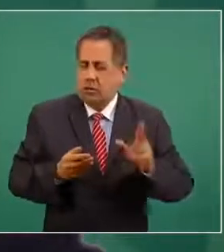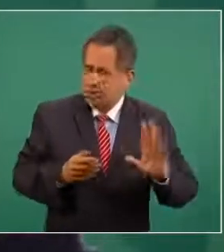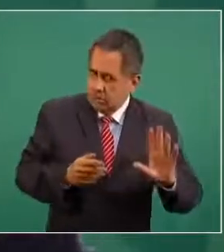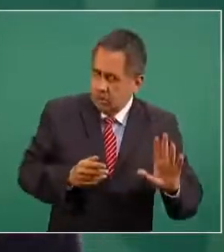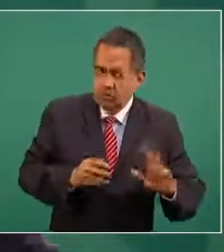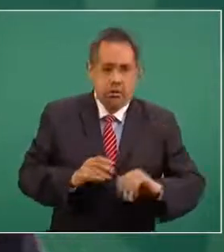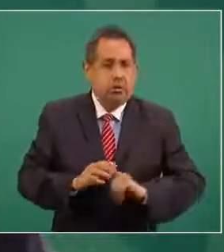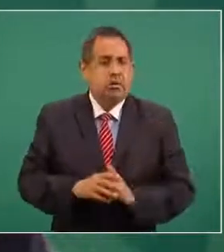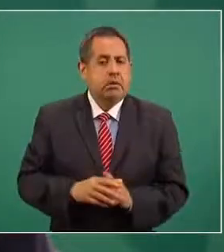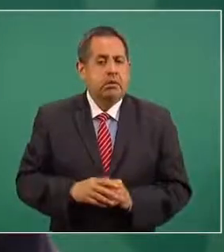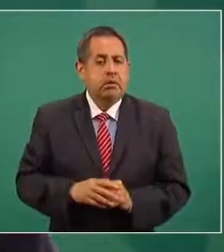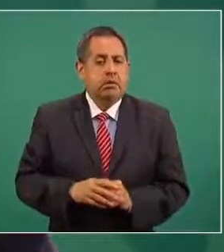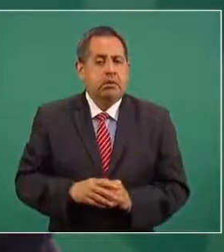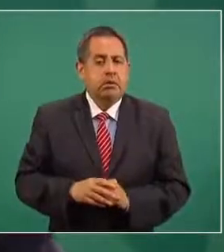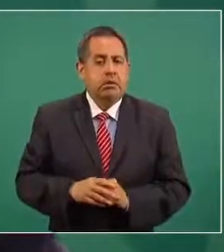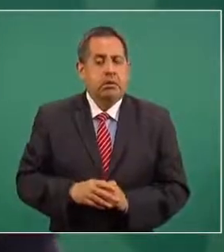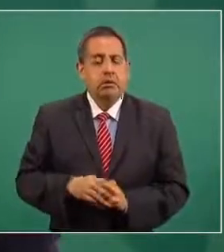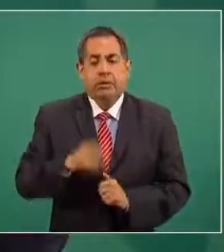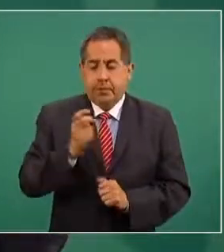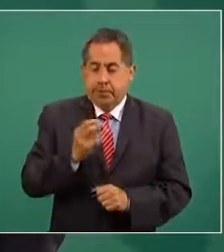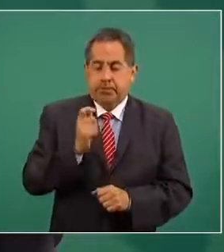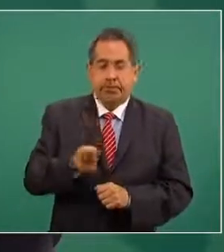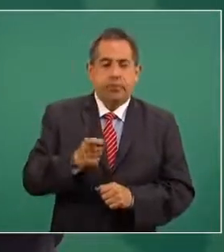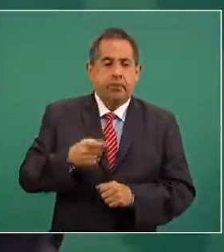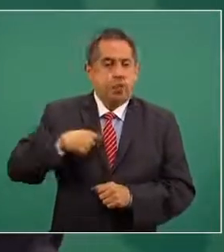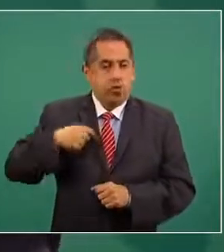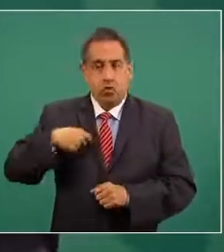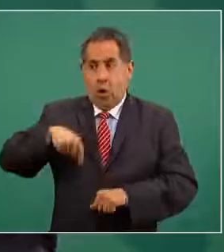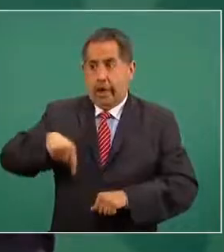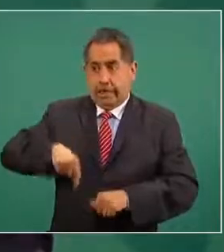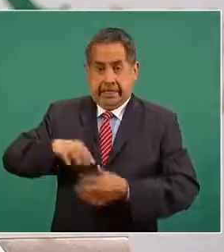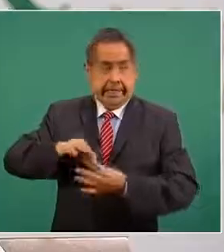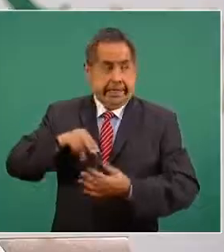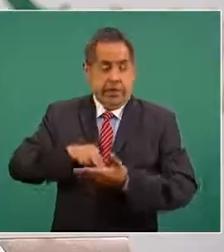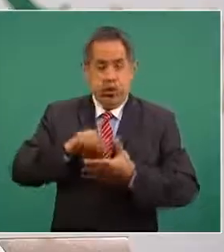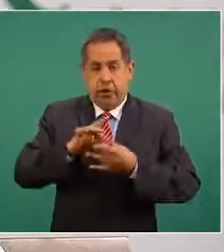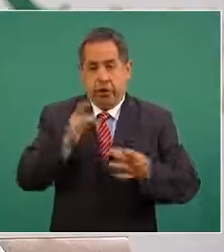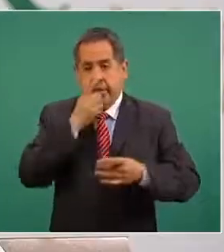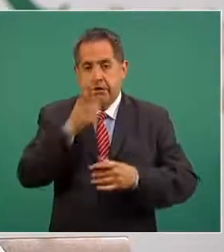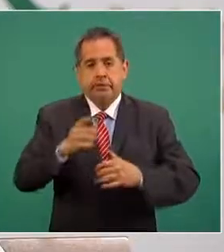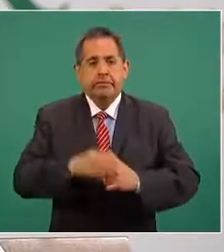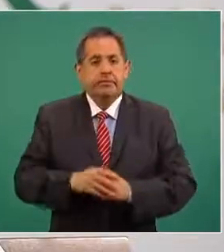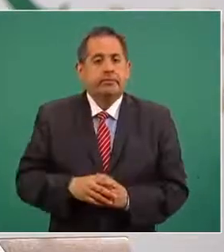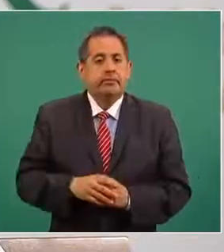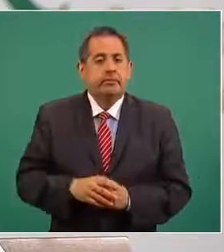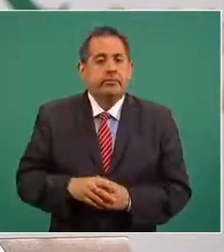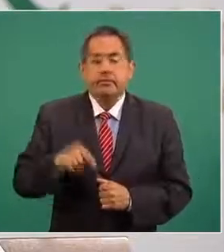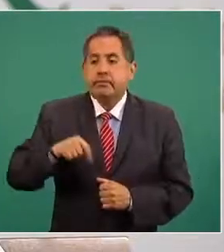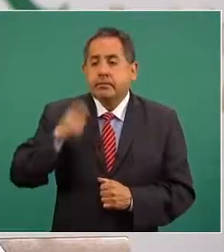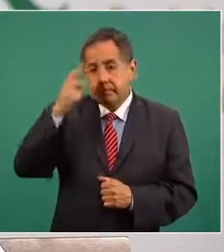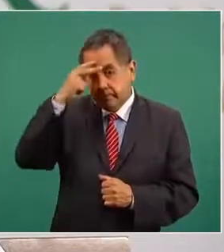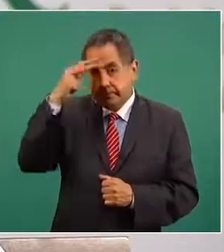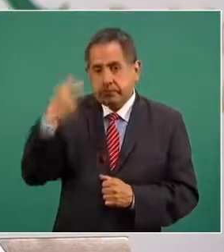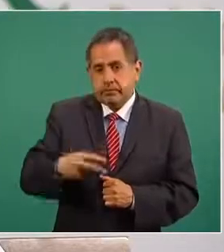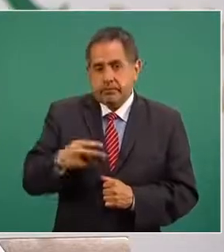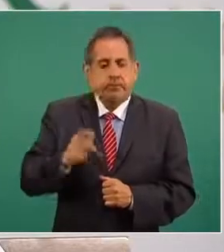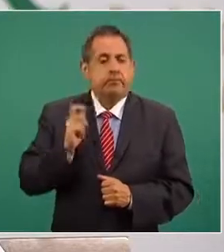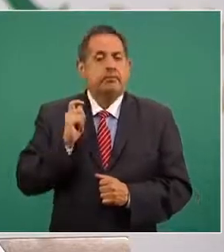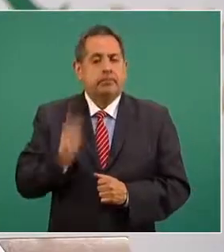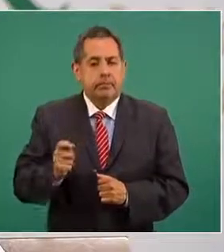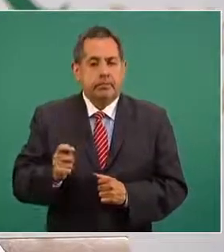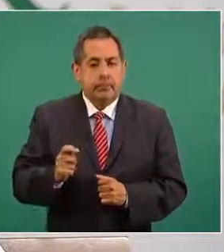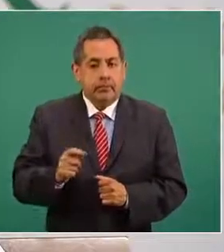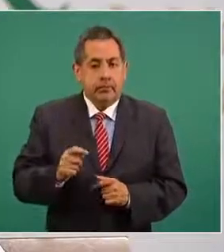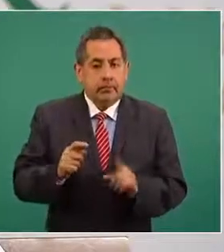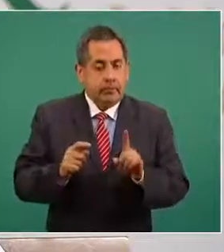En esta tribuna dije yo para México sería impensable, dije,